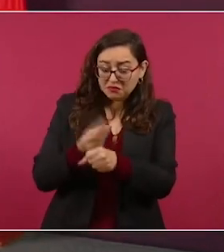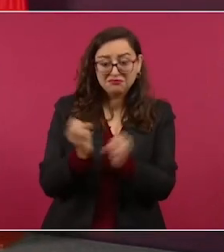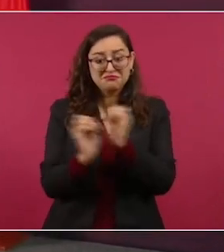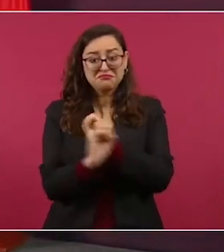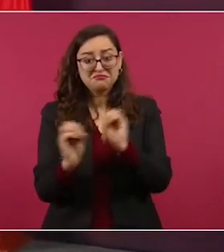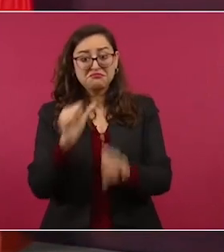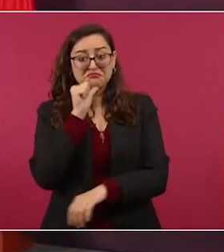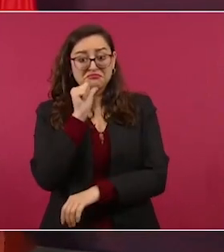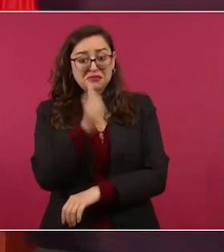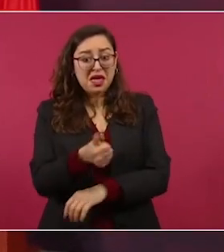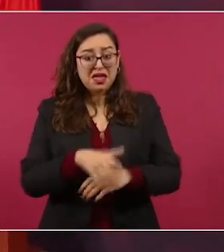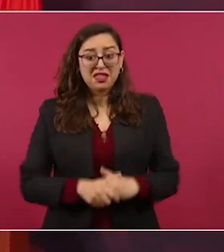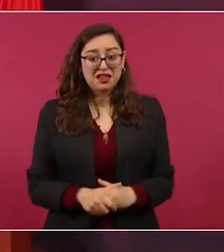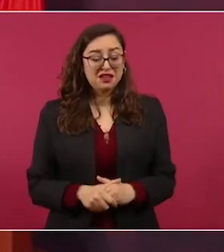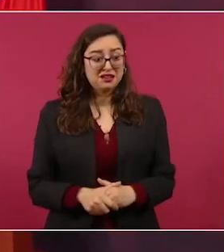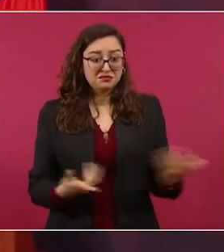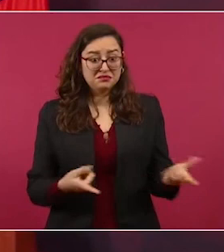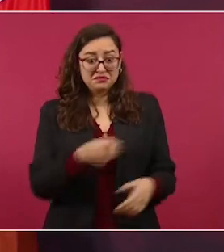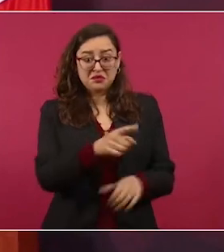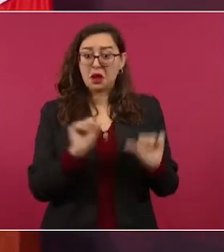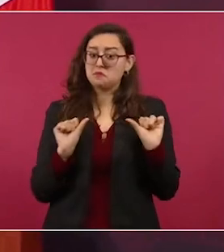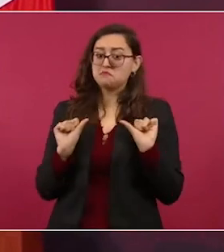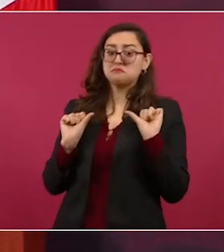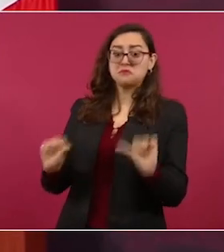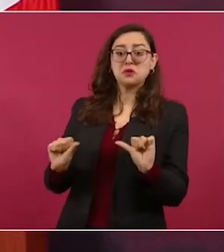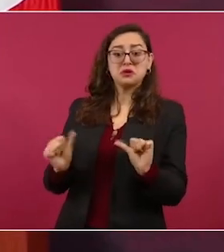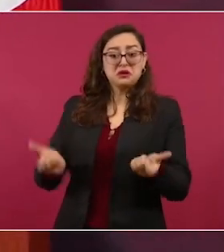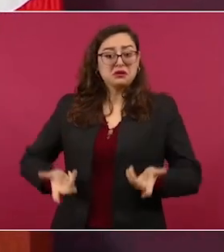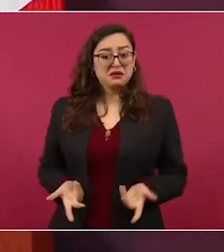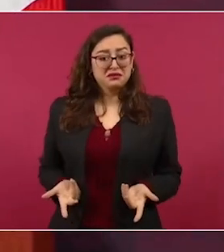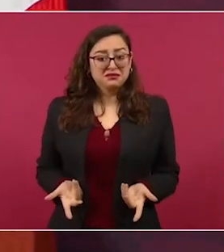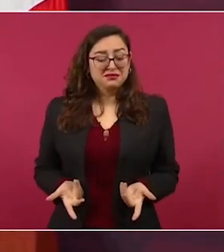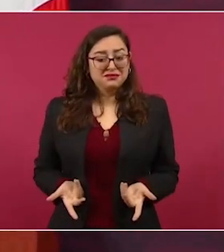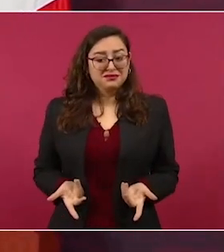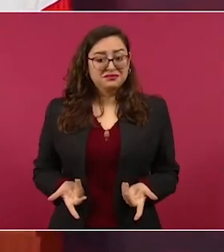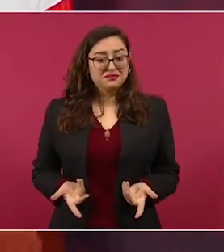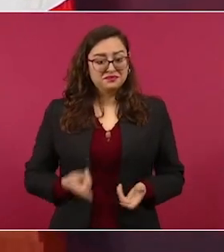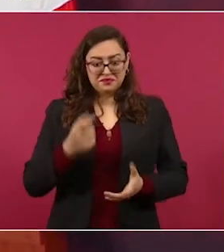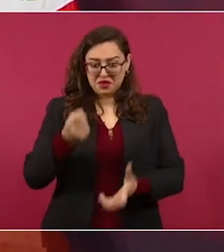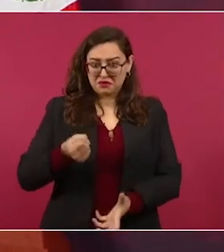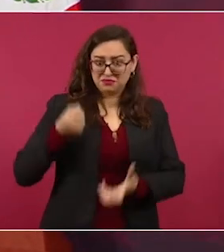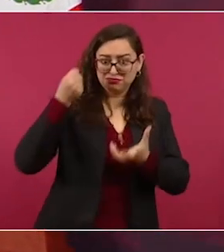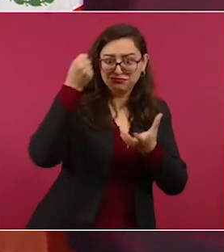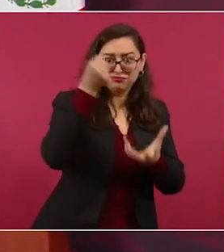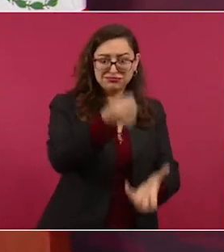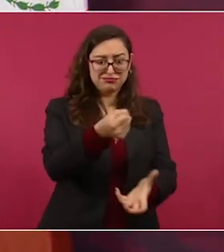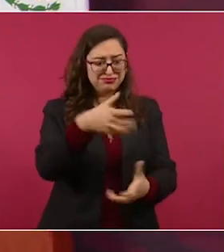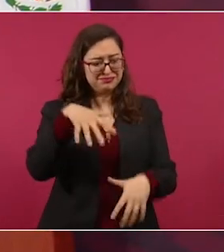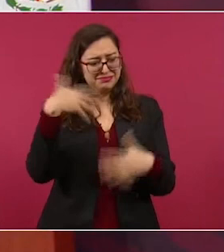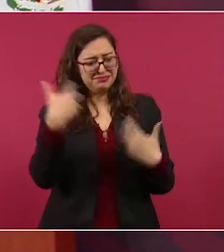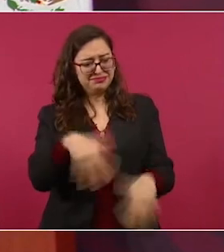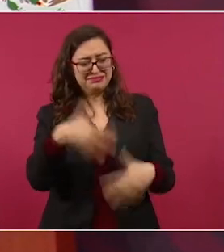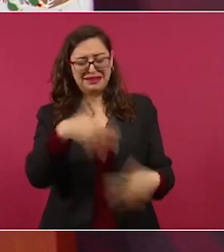van a seguir teniendo presupuesto más que ningún otro